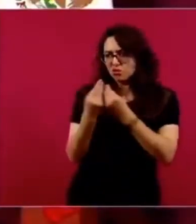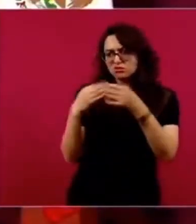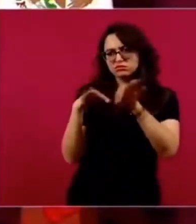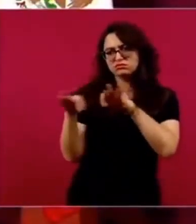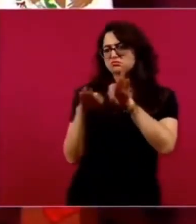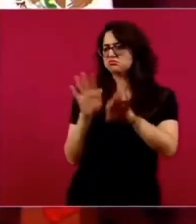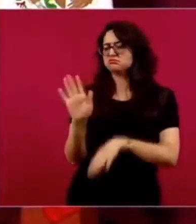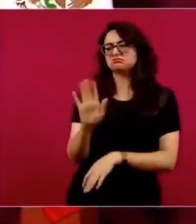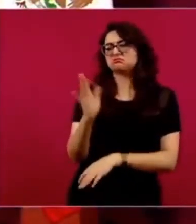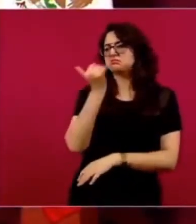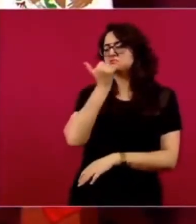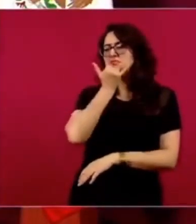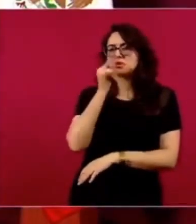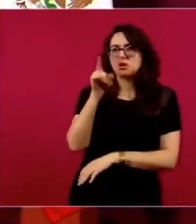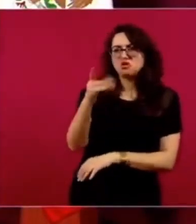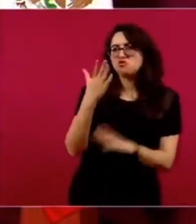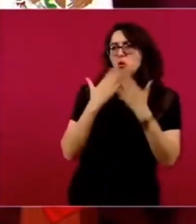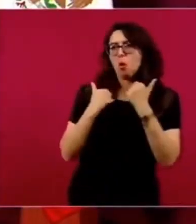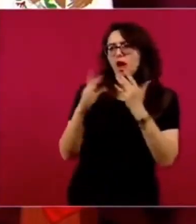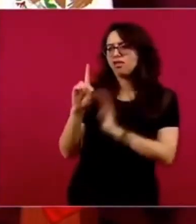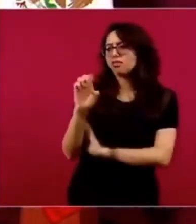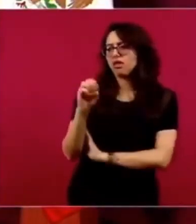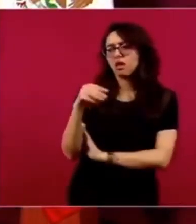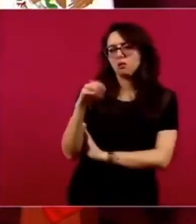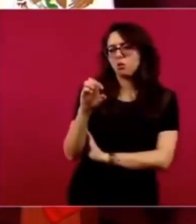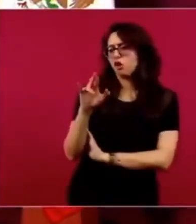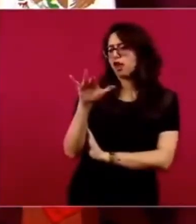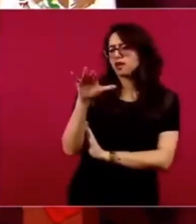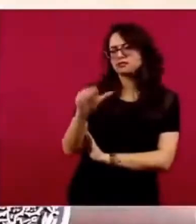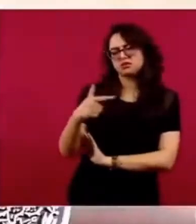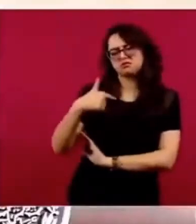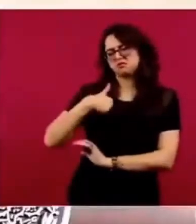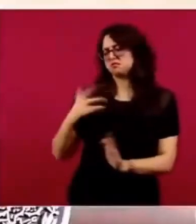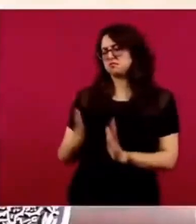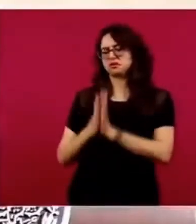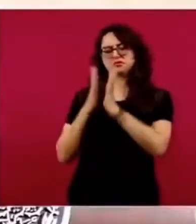democrática en Perú. No participamos.